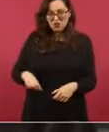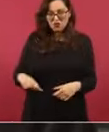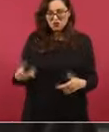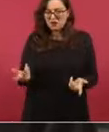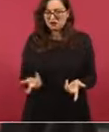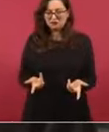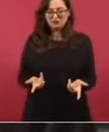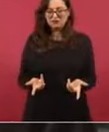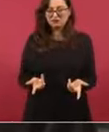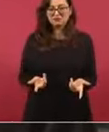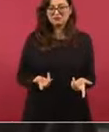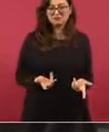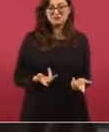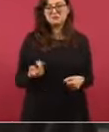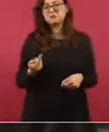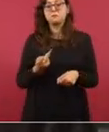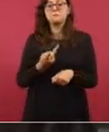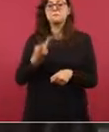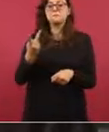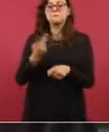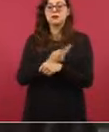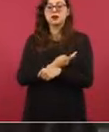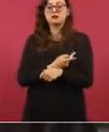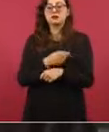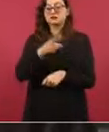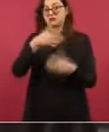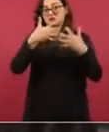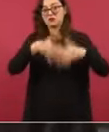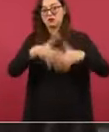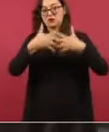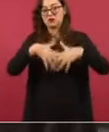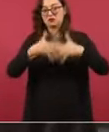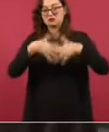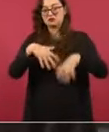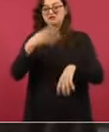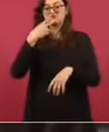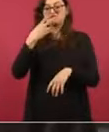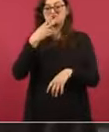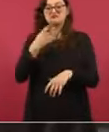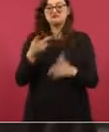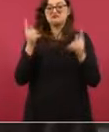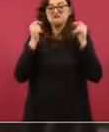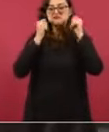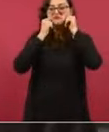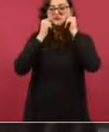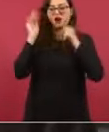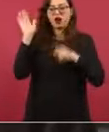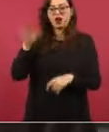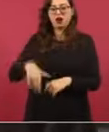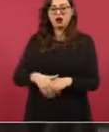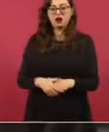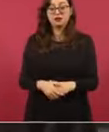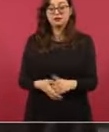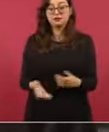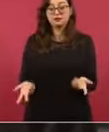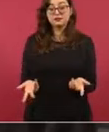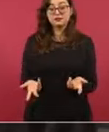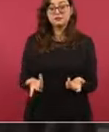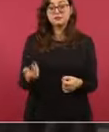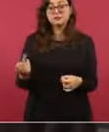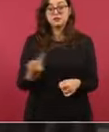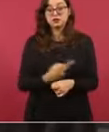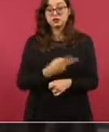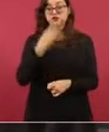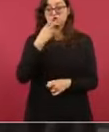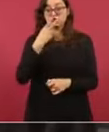no alcanza a percibir todavía el daño tan grave y severo. Y el exhibir estos